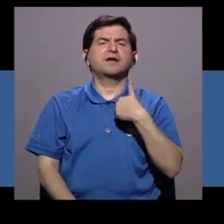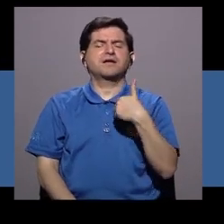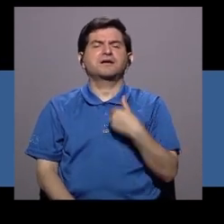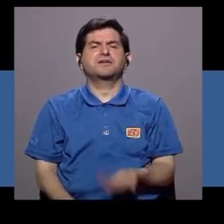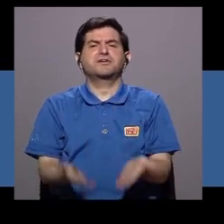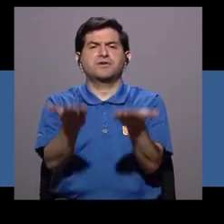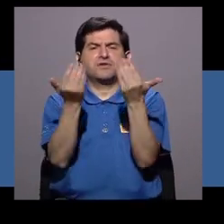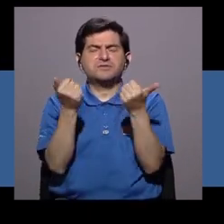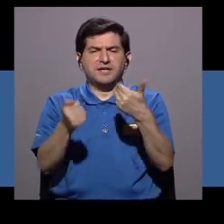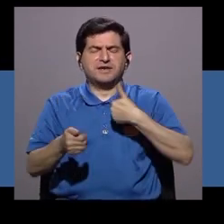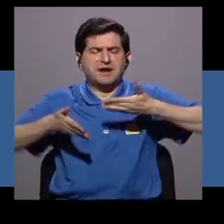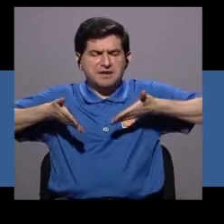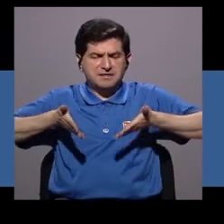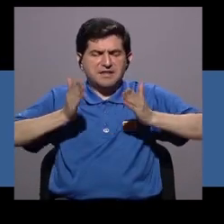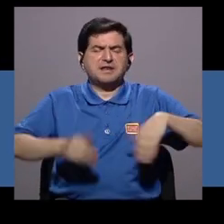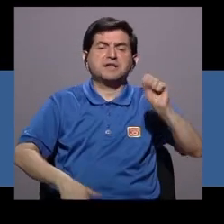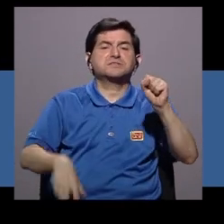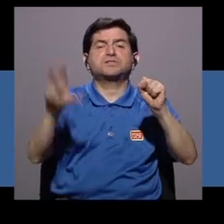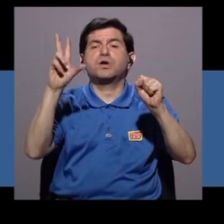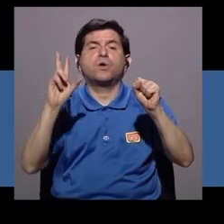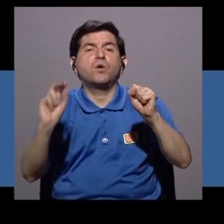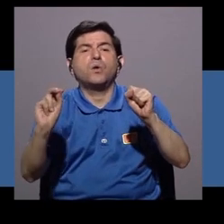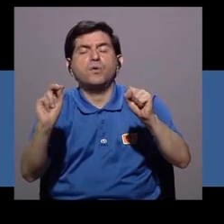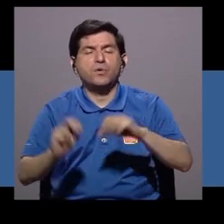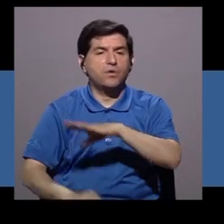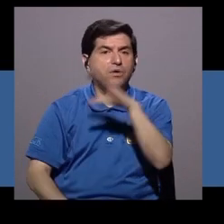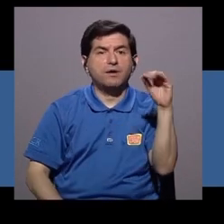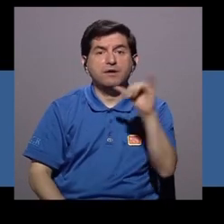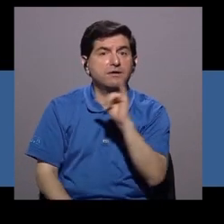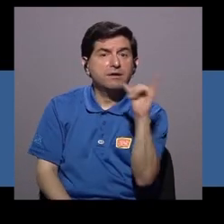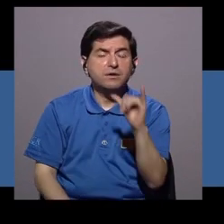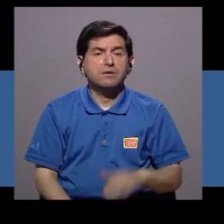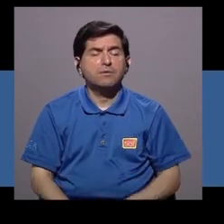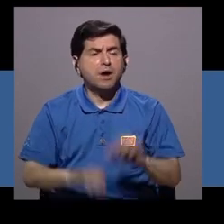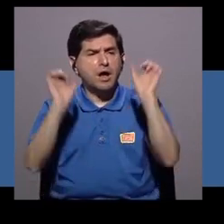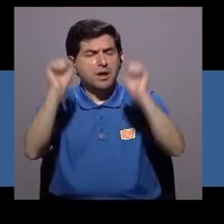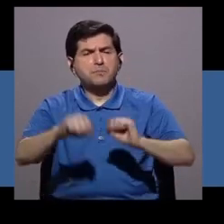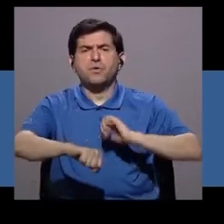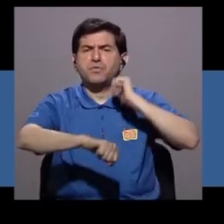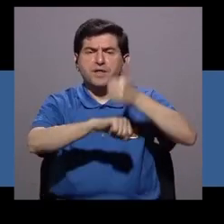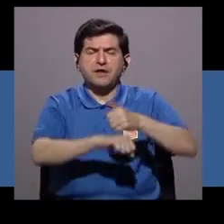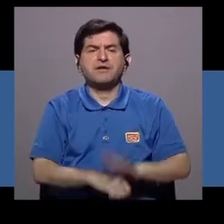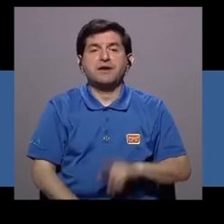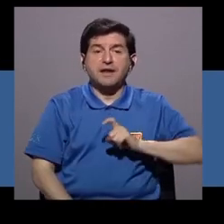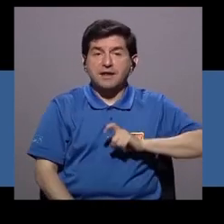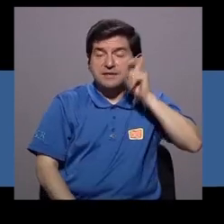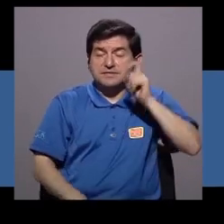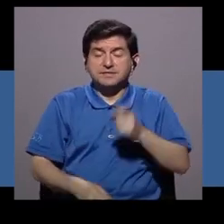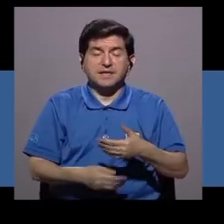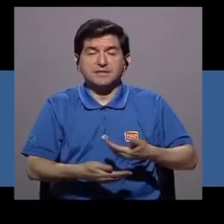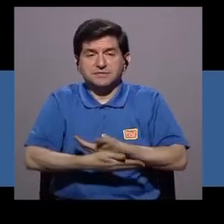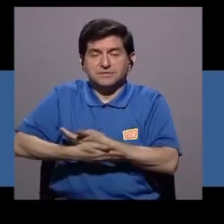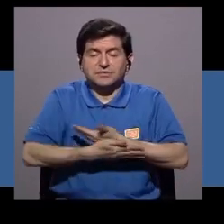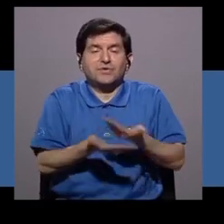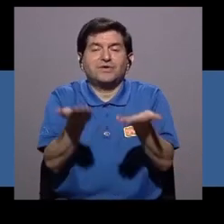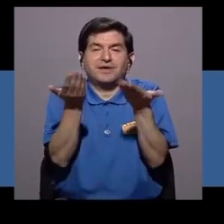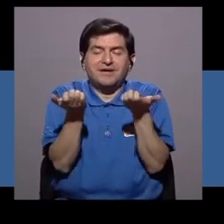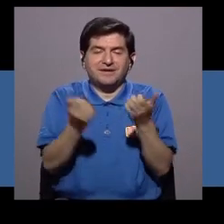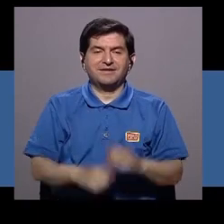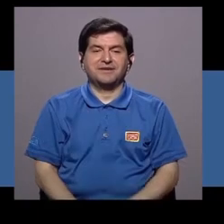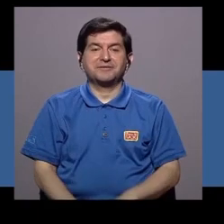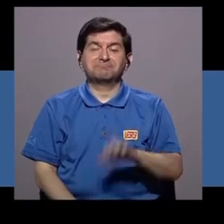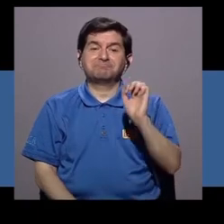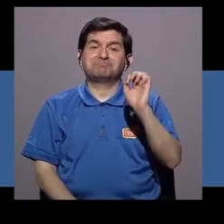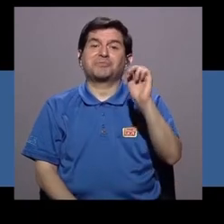ellos, de cuándo queremos tener los hijos, cuándo no queremos tener los hijos, e incluso se podría hasta definir el sexo del bebé que quisiéramos